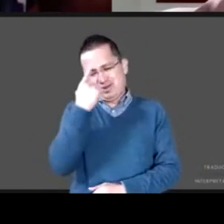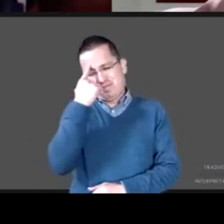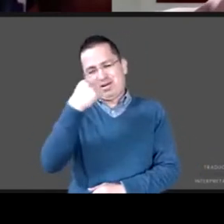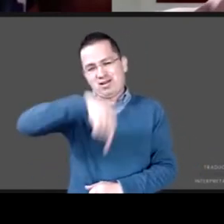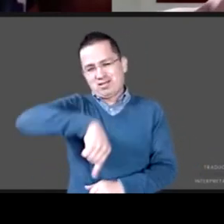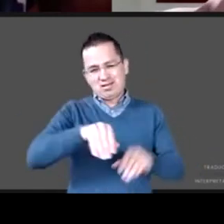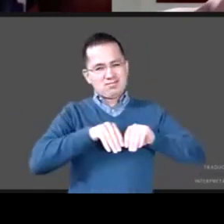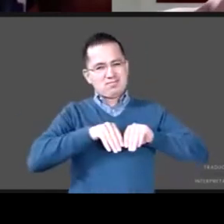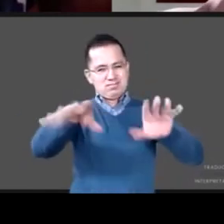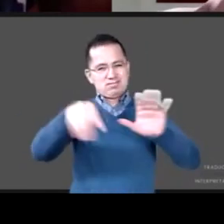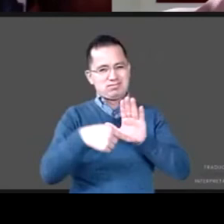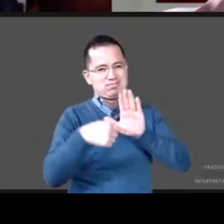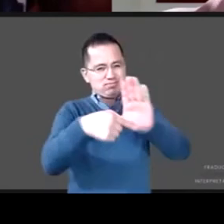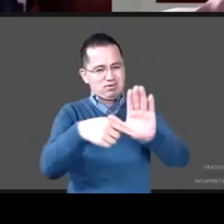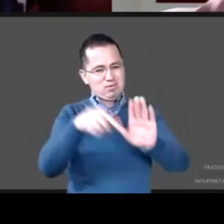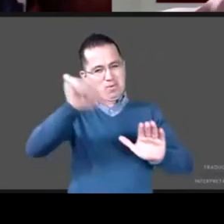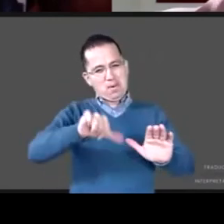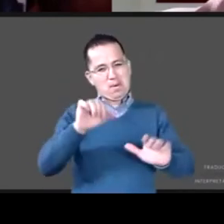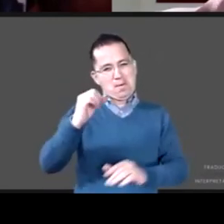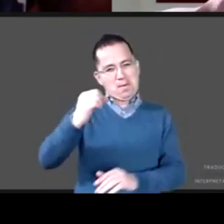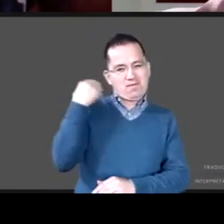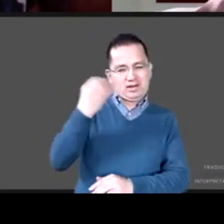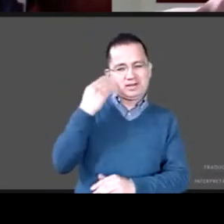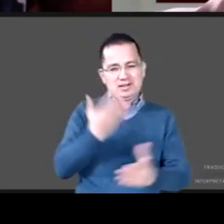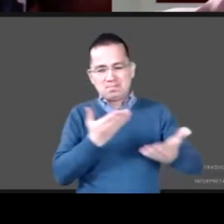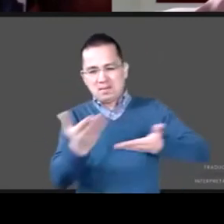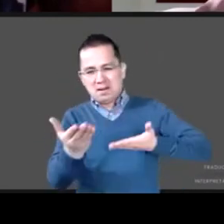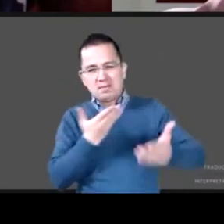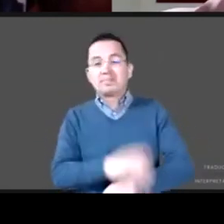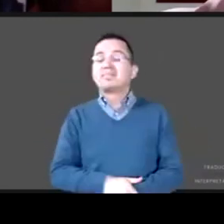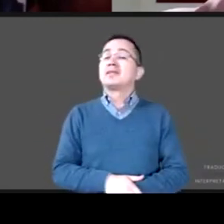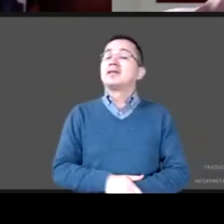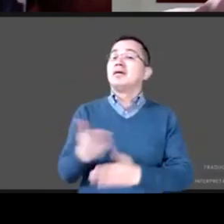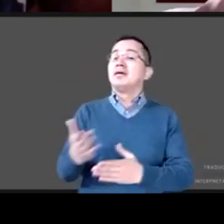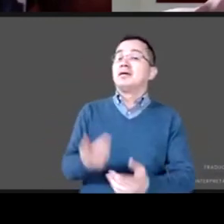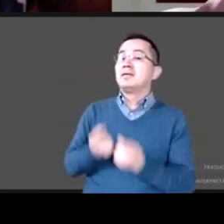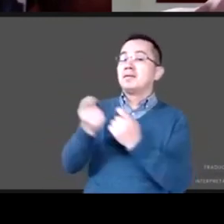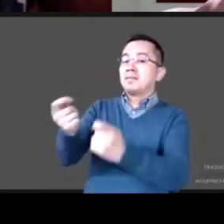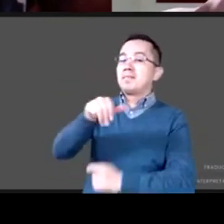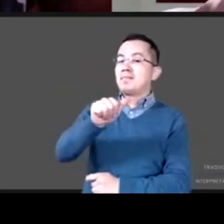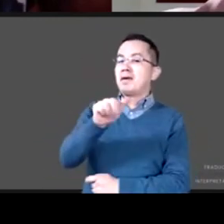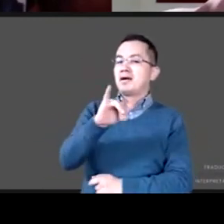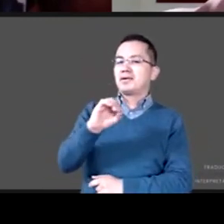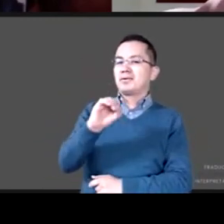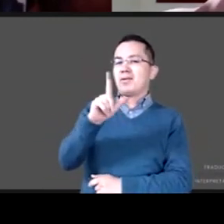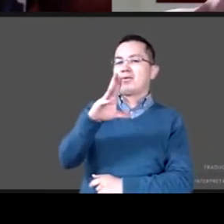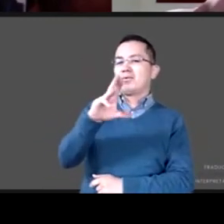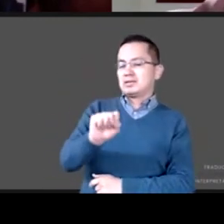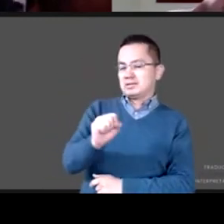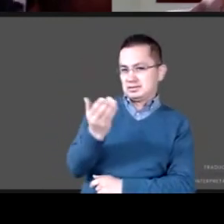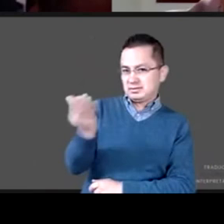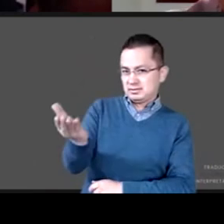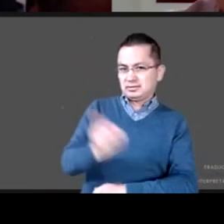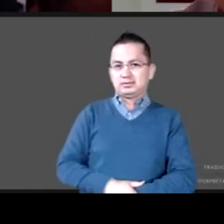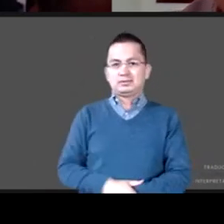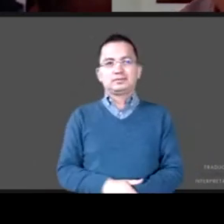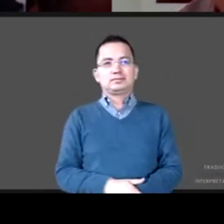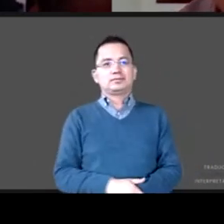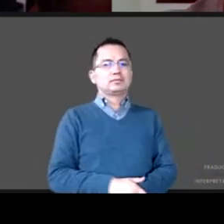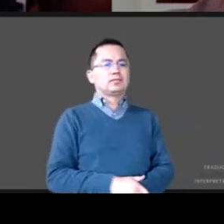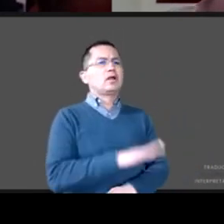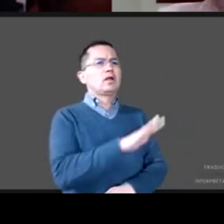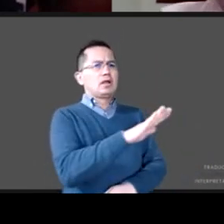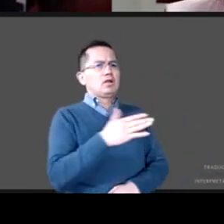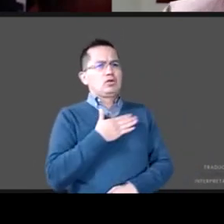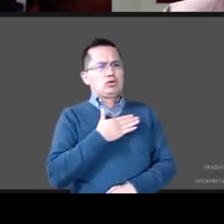ejercicio en este conversatorio pues adelante Mario Luis hago un muy breve recuento